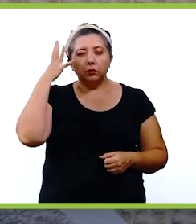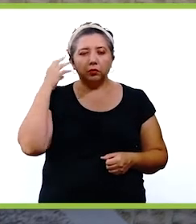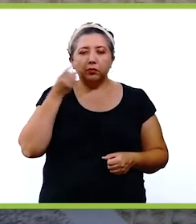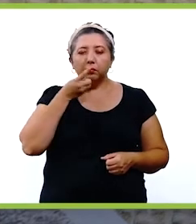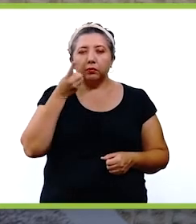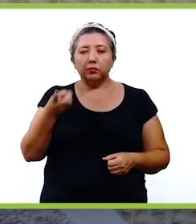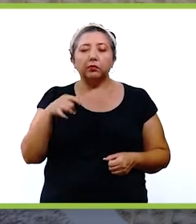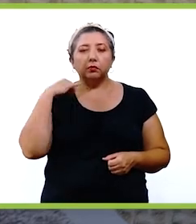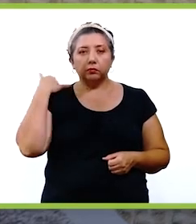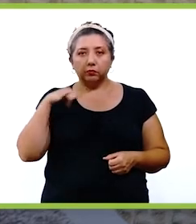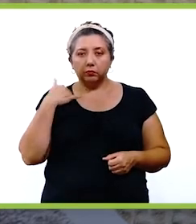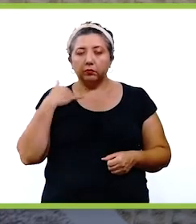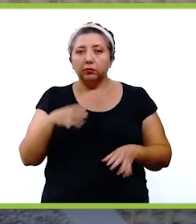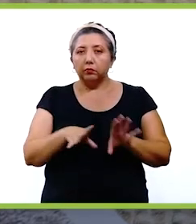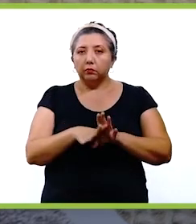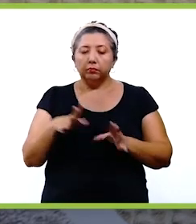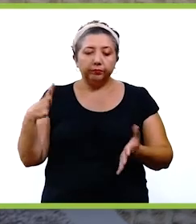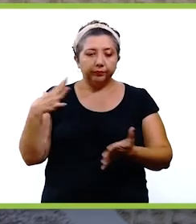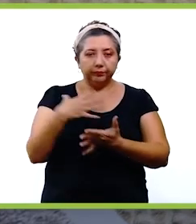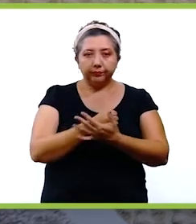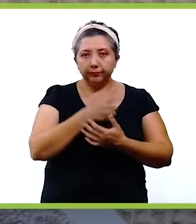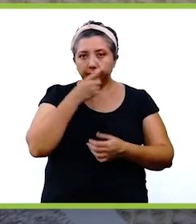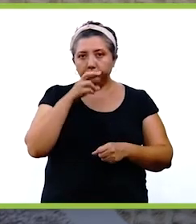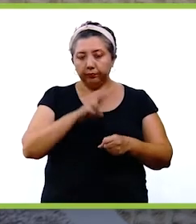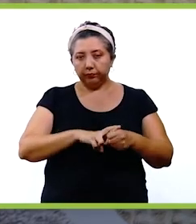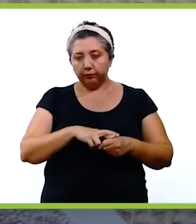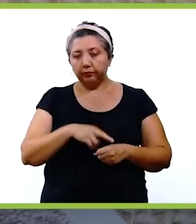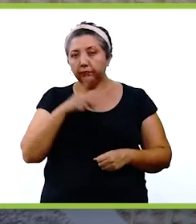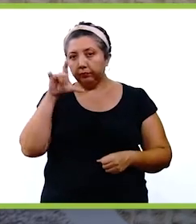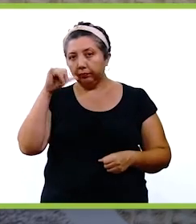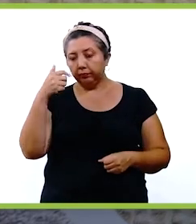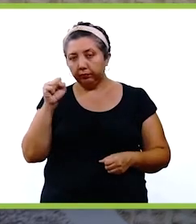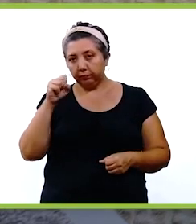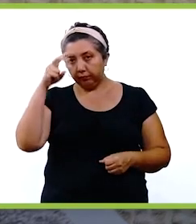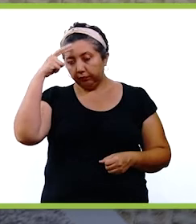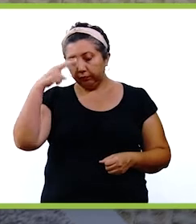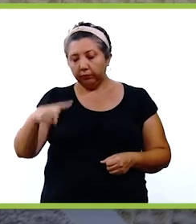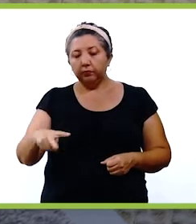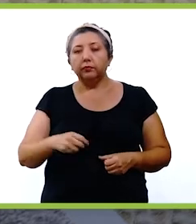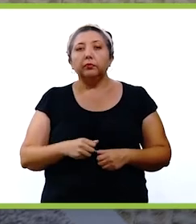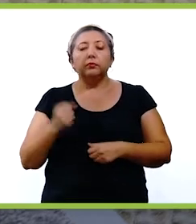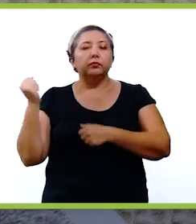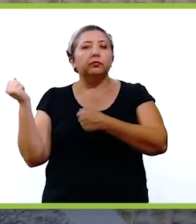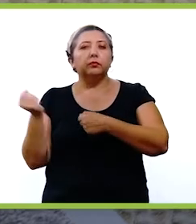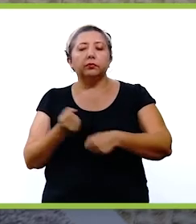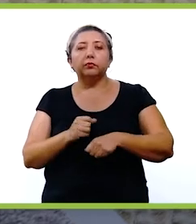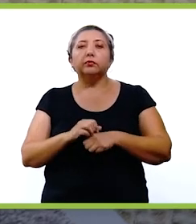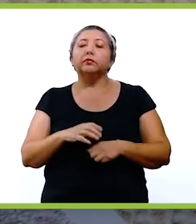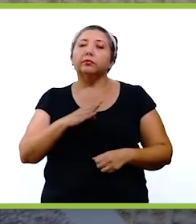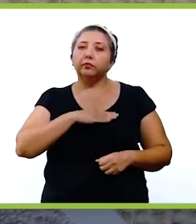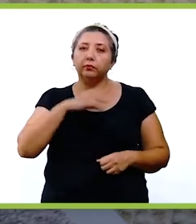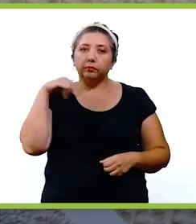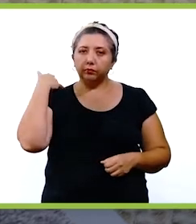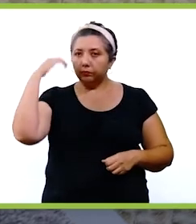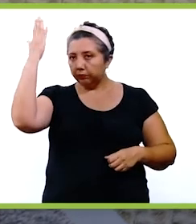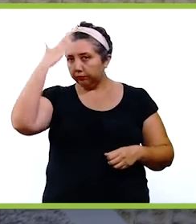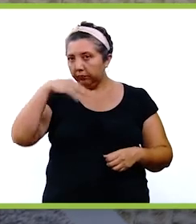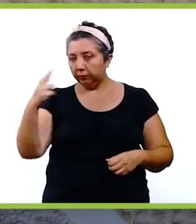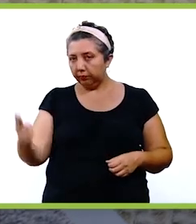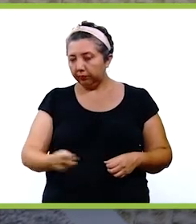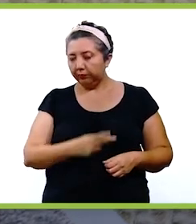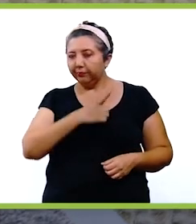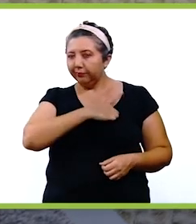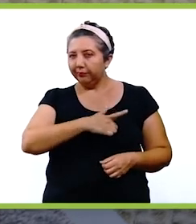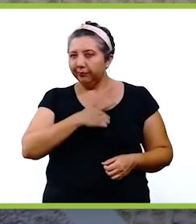leones de Yucatán se coronaron como campeones de la zona sur de la Liga Mexicana de Béisbol. Como buen yucateco sabemos